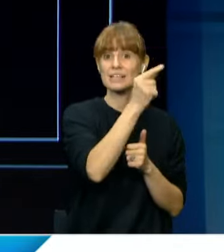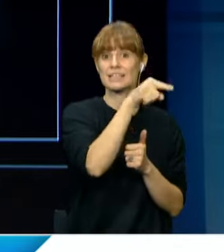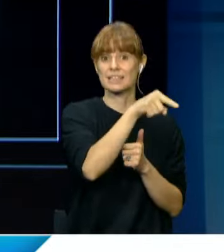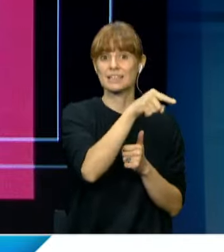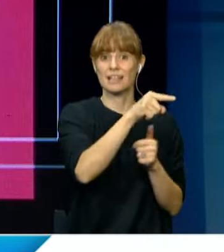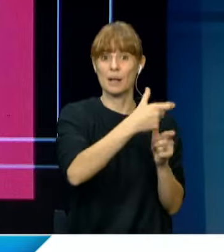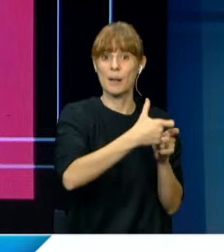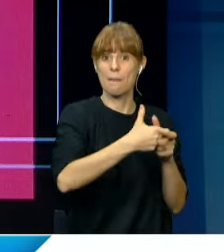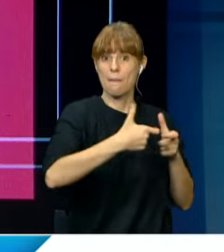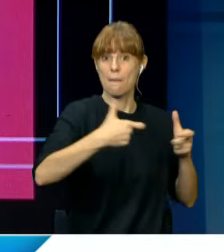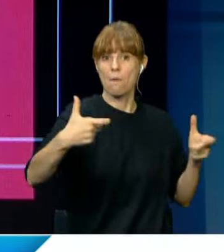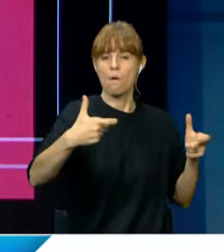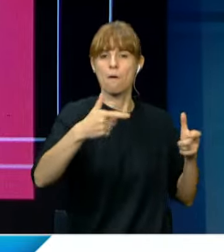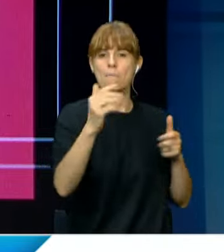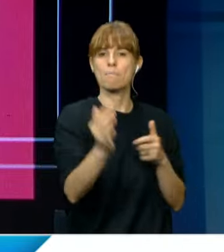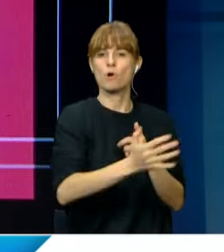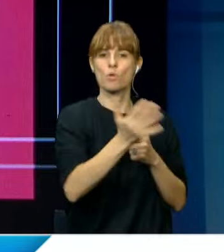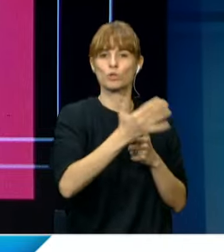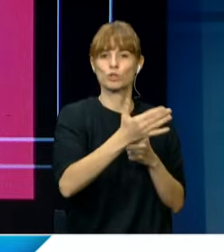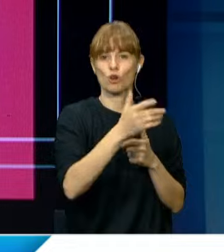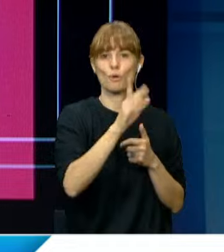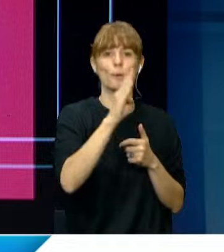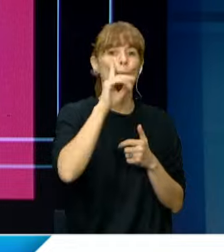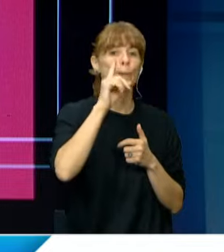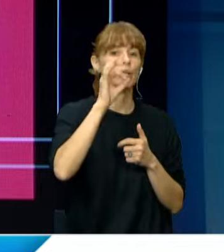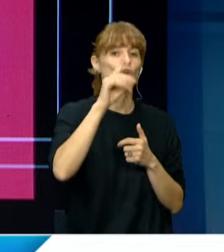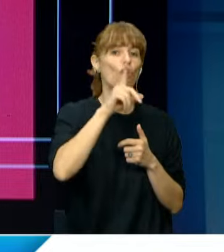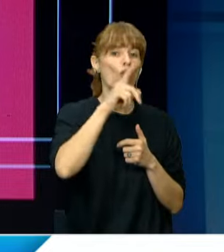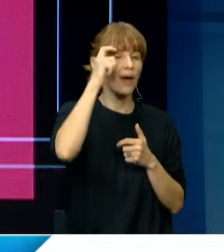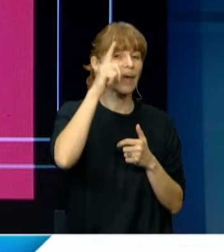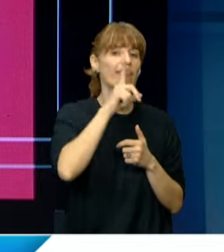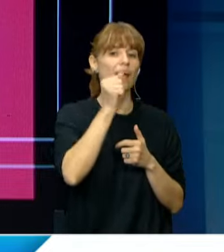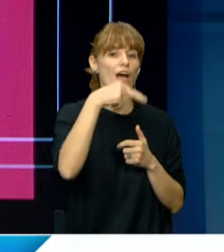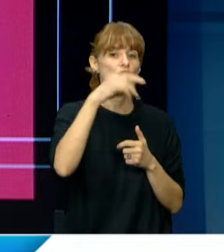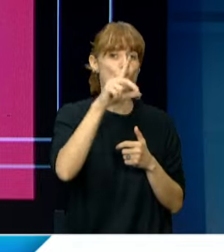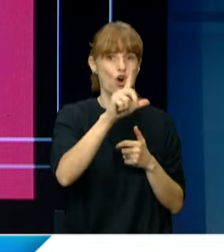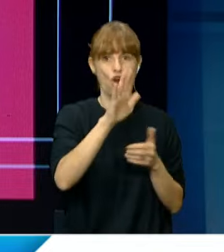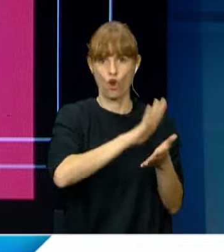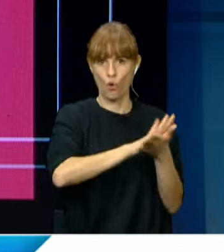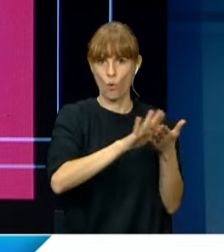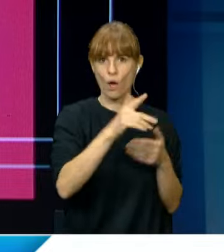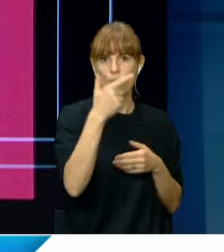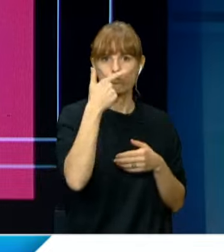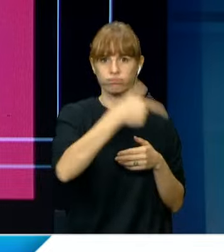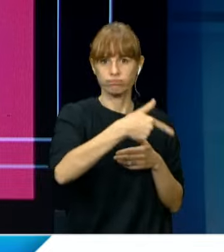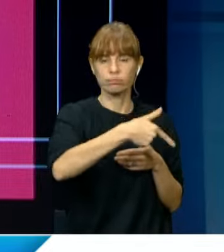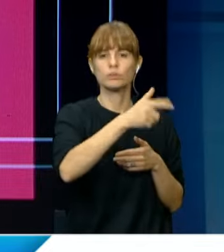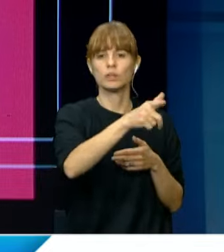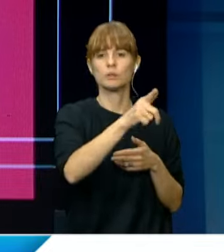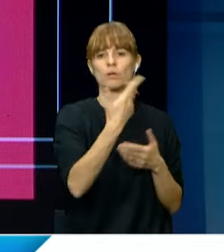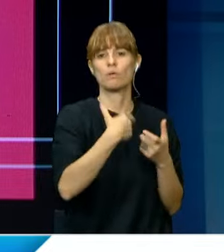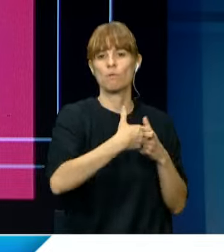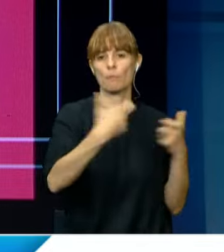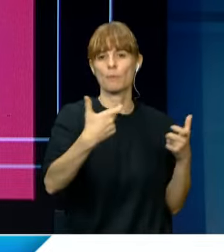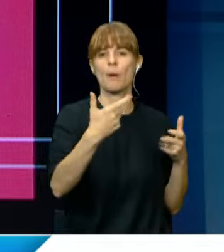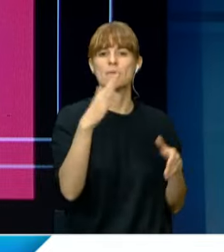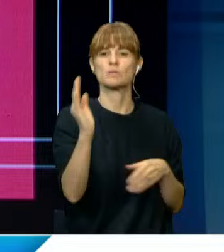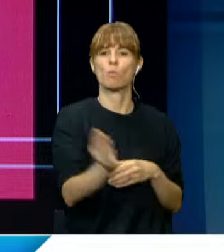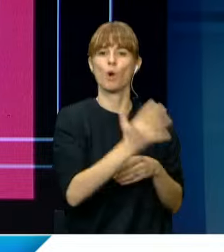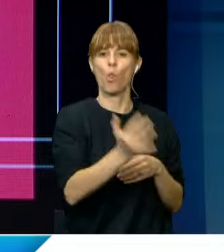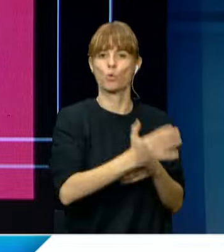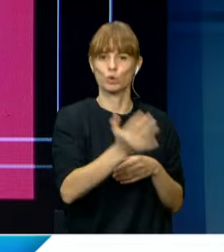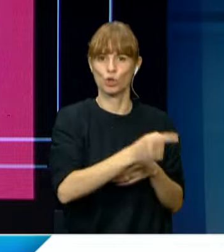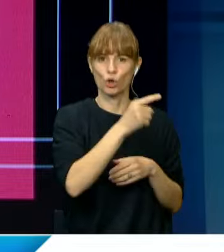crecimiento en la producción de bioetanol de maíz como un aumento proyectado en la producción